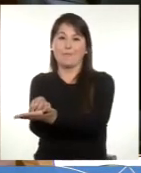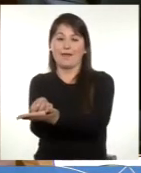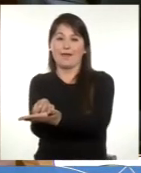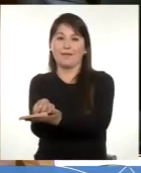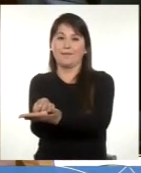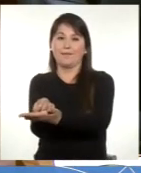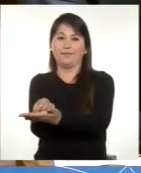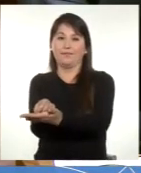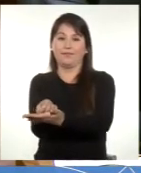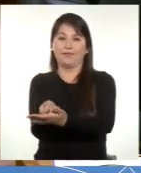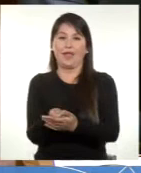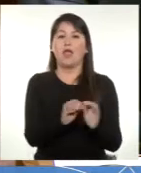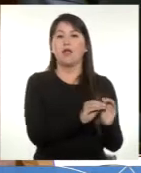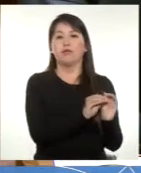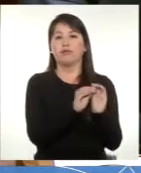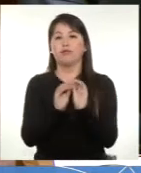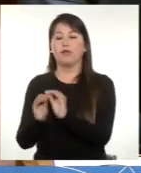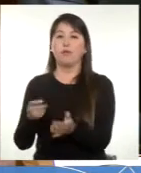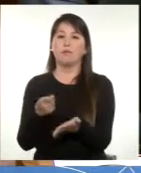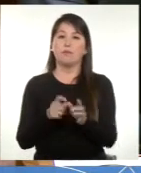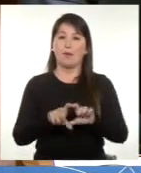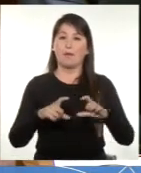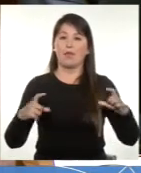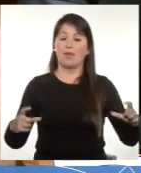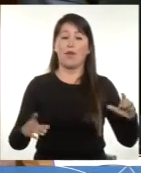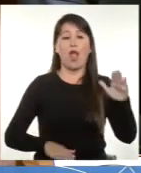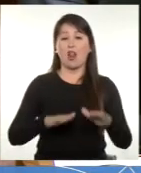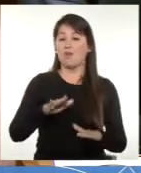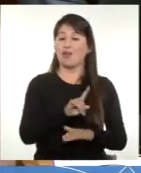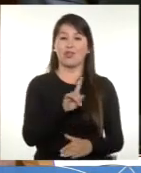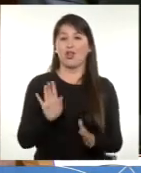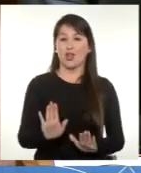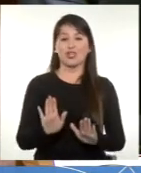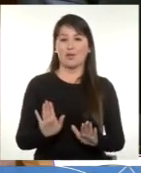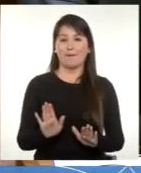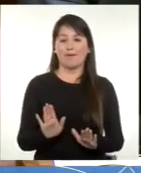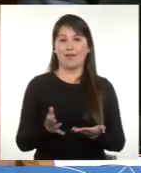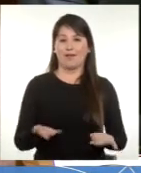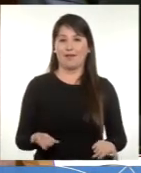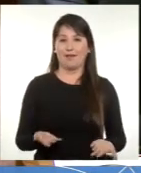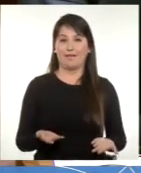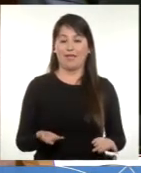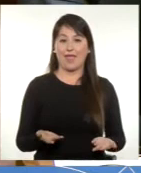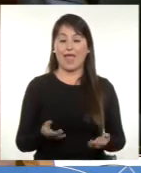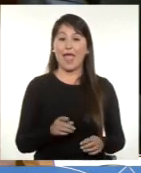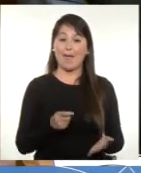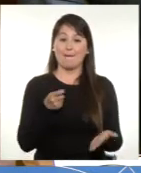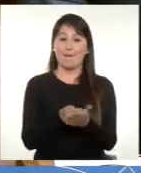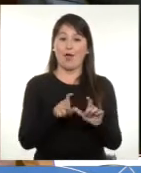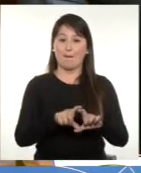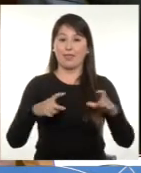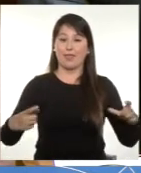la postergación del pago de patentes municipales, puede que no tenga el impacto esperado, especialmente la postergación de las patentes